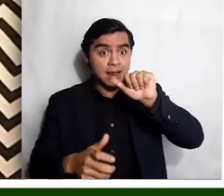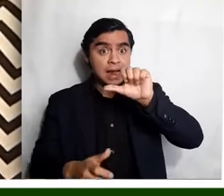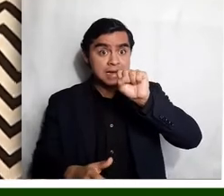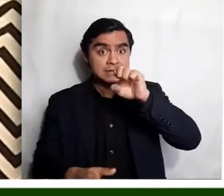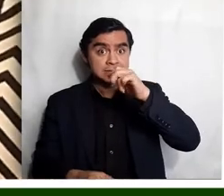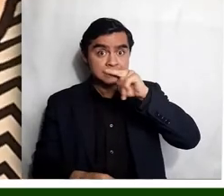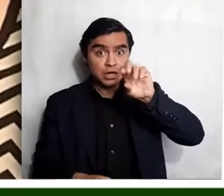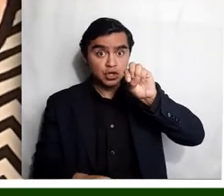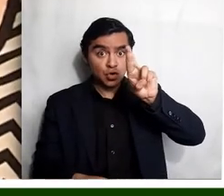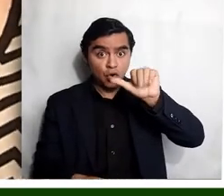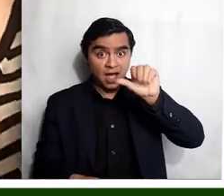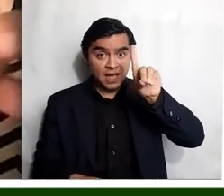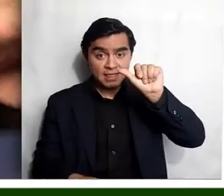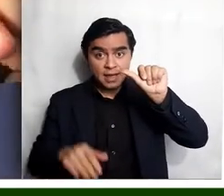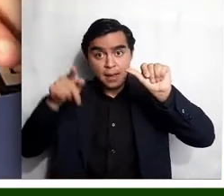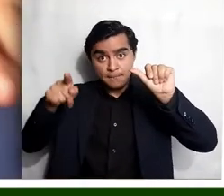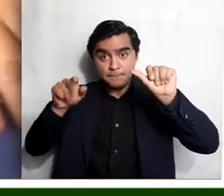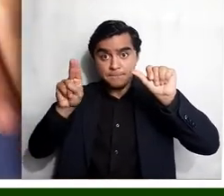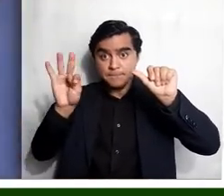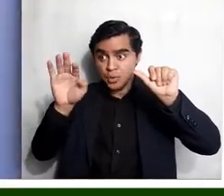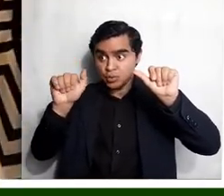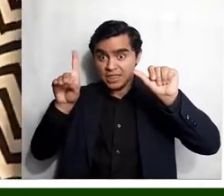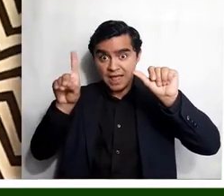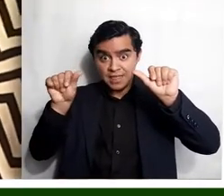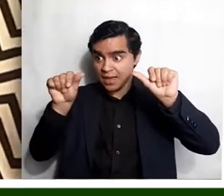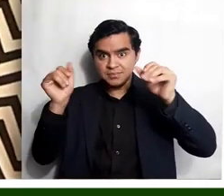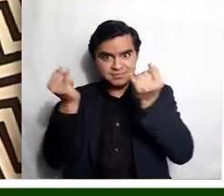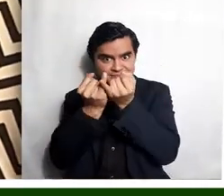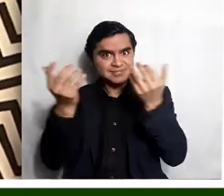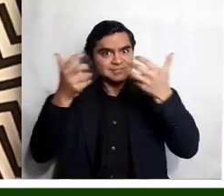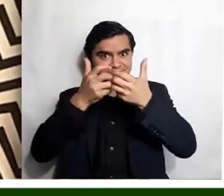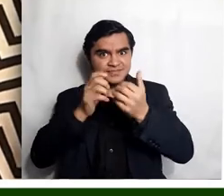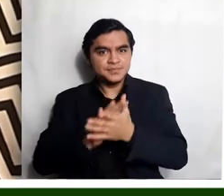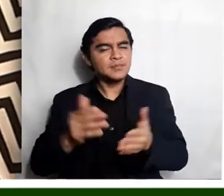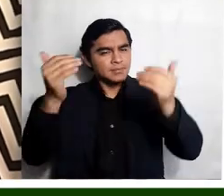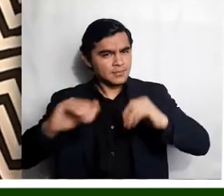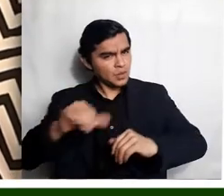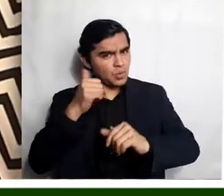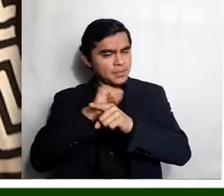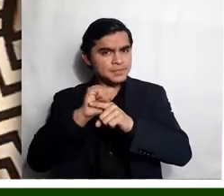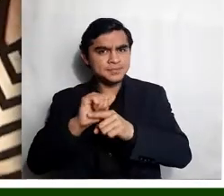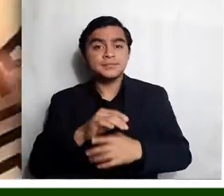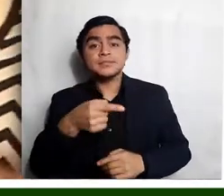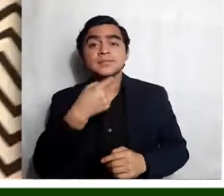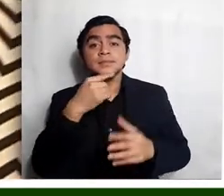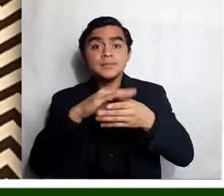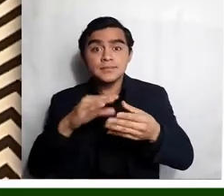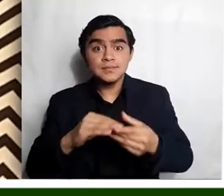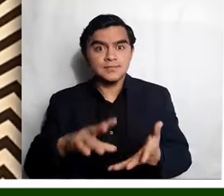puntada. Vamos a practicar ahora con alguien que se le ve por acá. Tenemos esta que dice